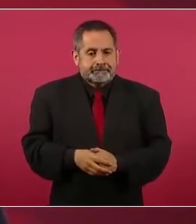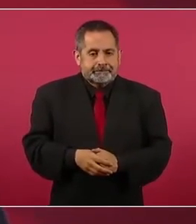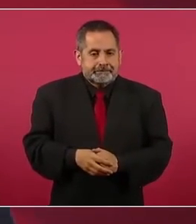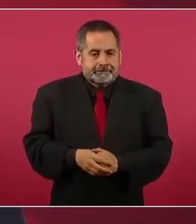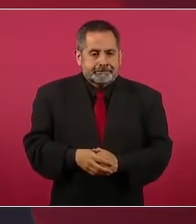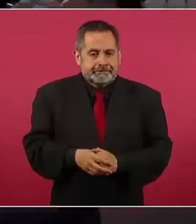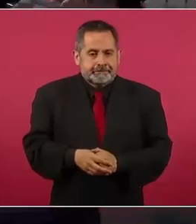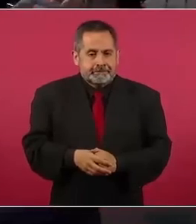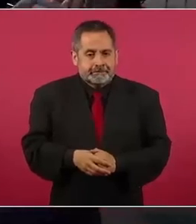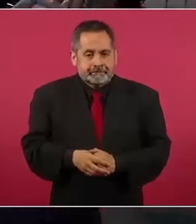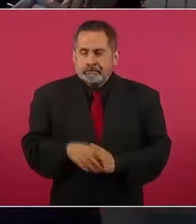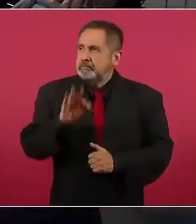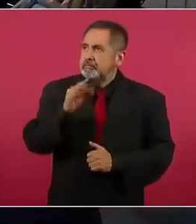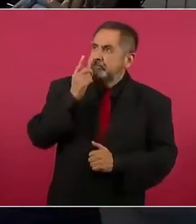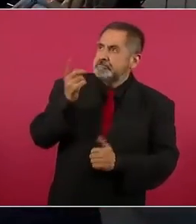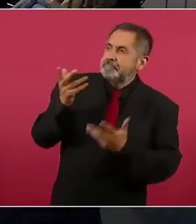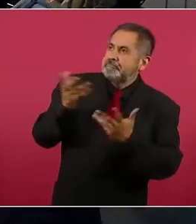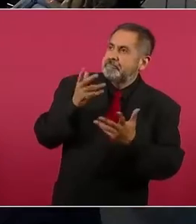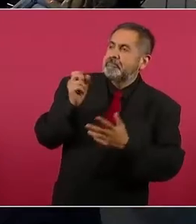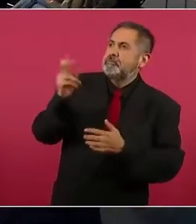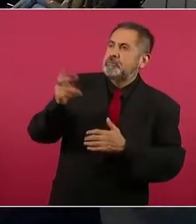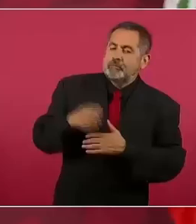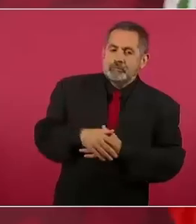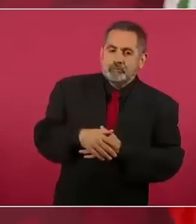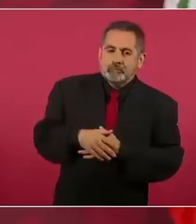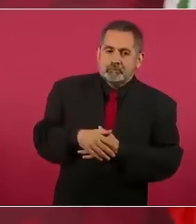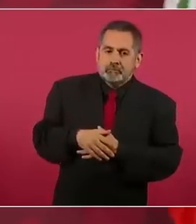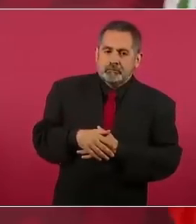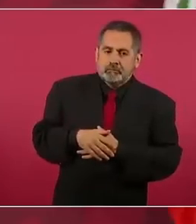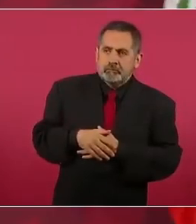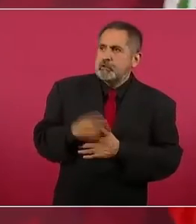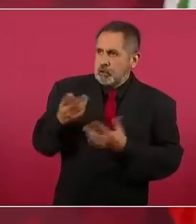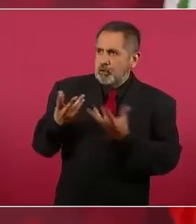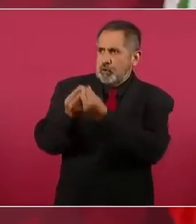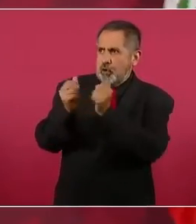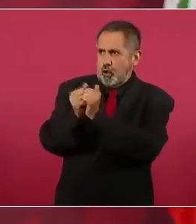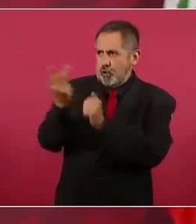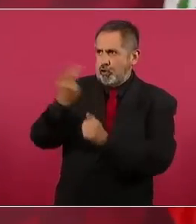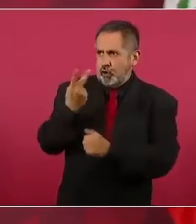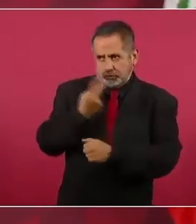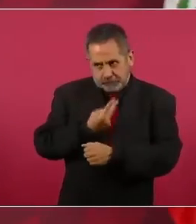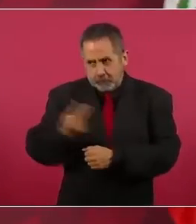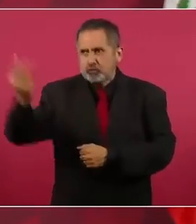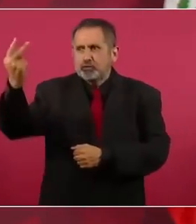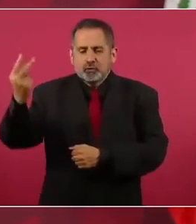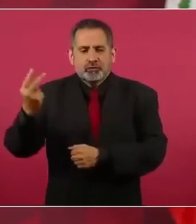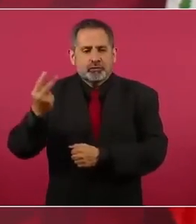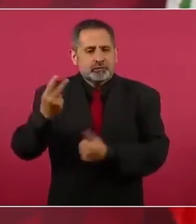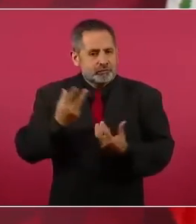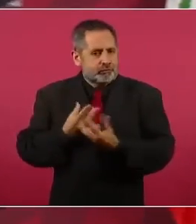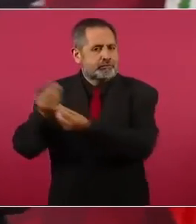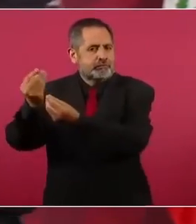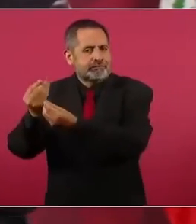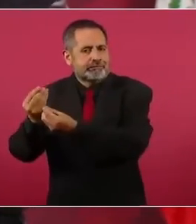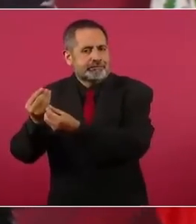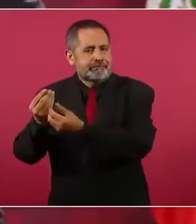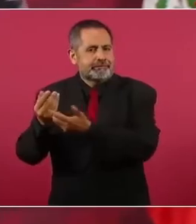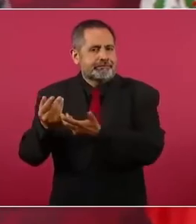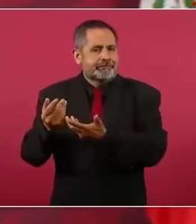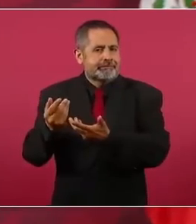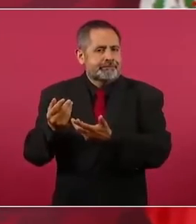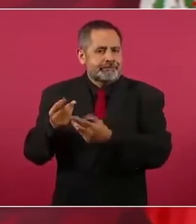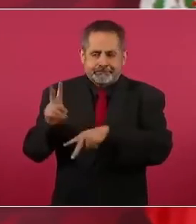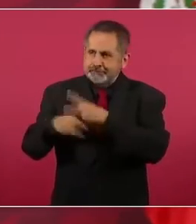Te dice, Fidel, bueno, entonces me regreso contigo, me voy